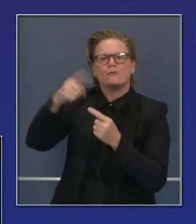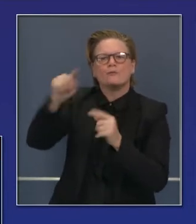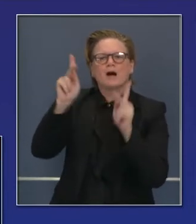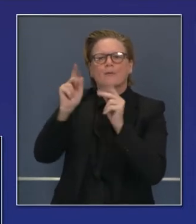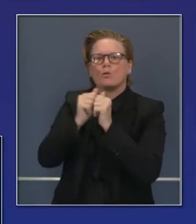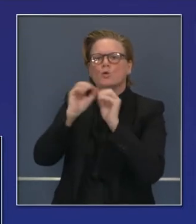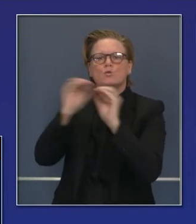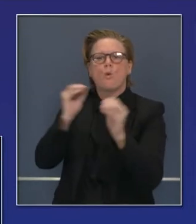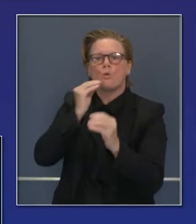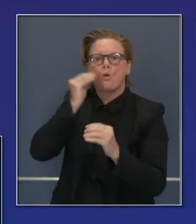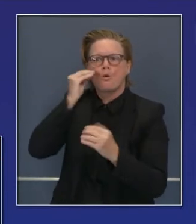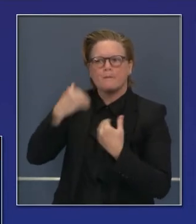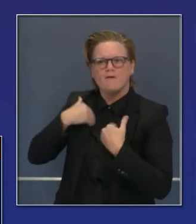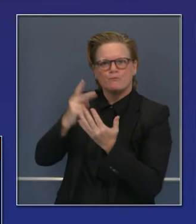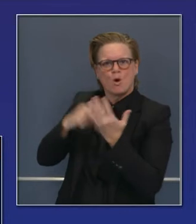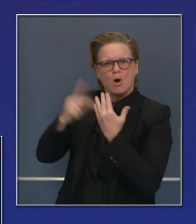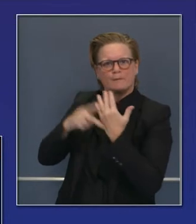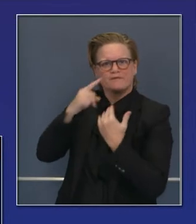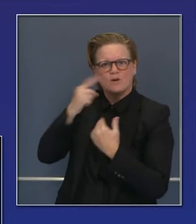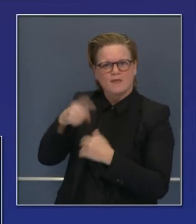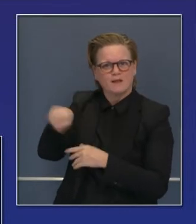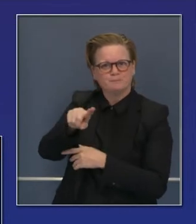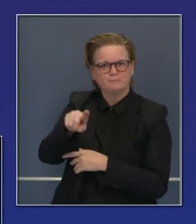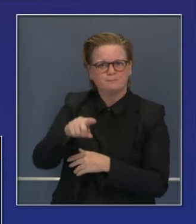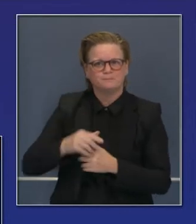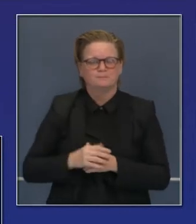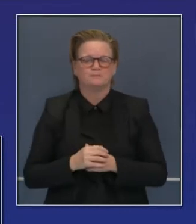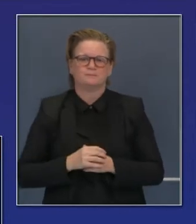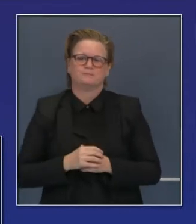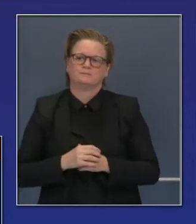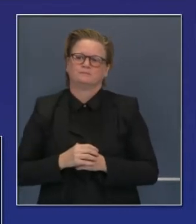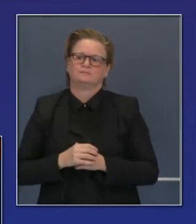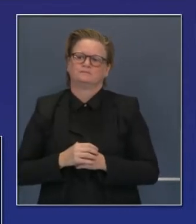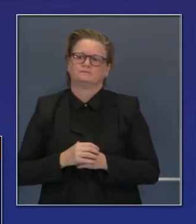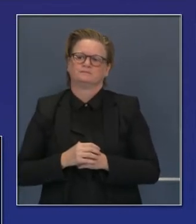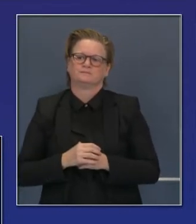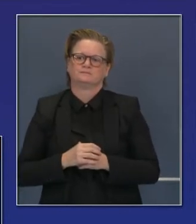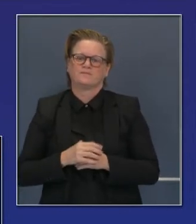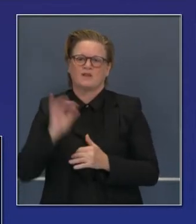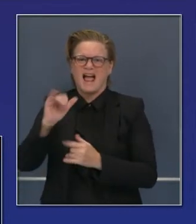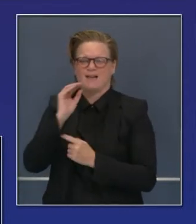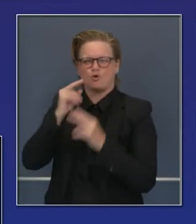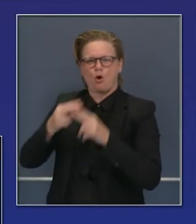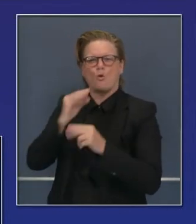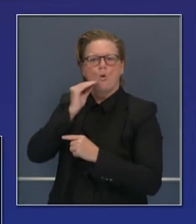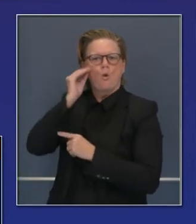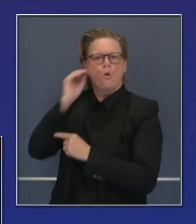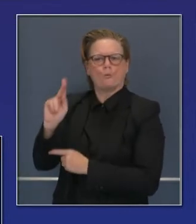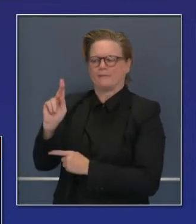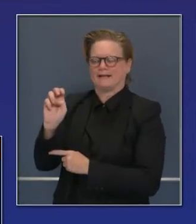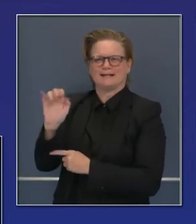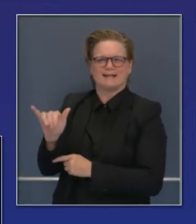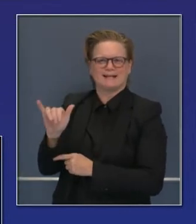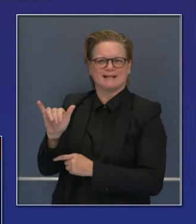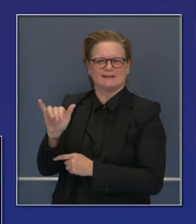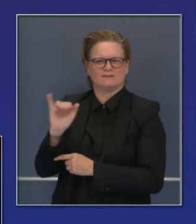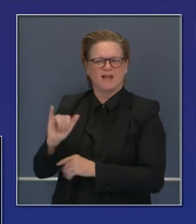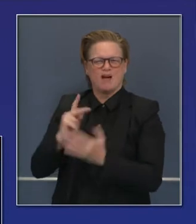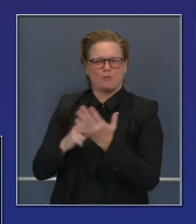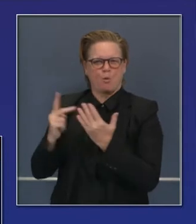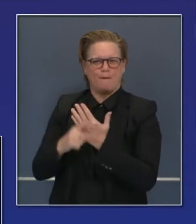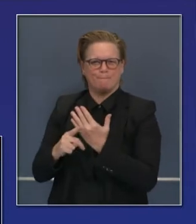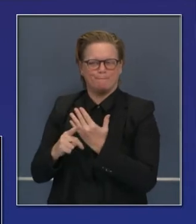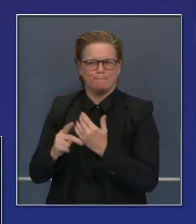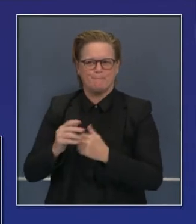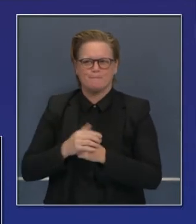Queremos extender el programa Room Key. No quiero que se confunda con el programa Home Key, en el que se proporcionan viviendas